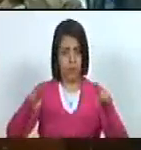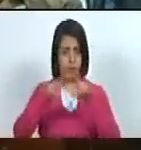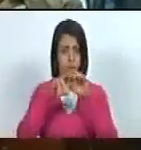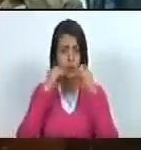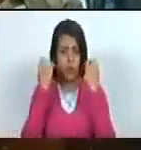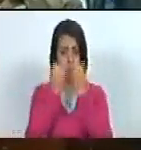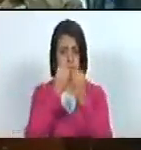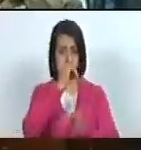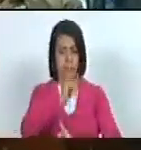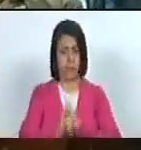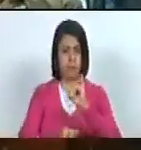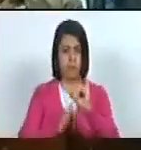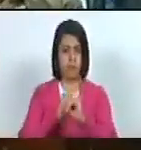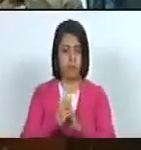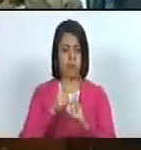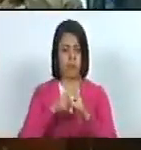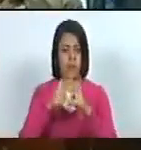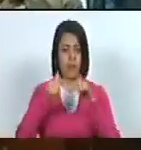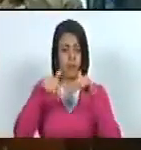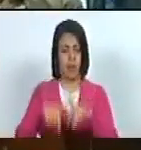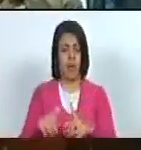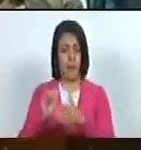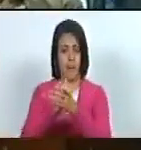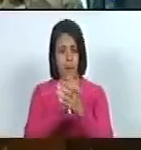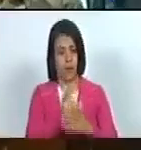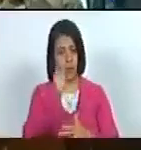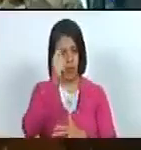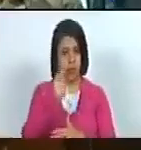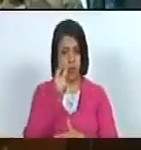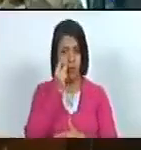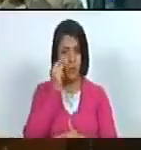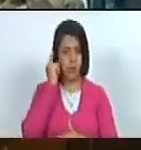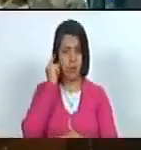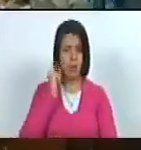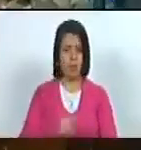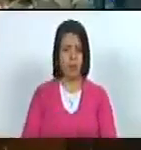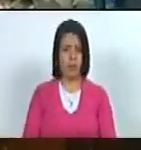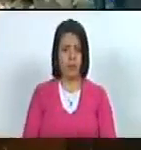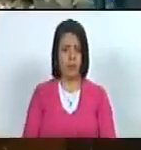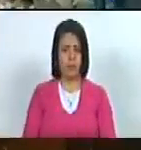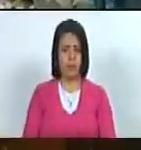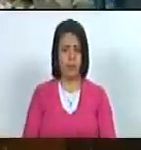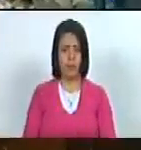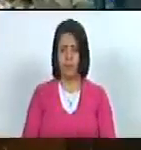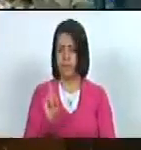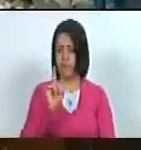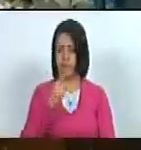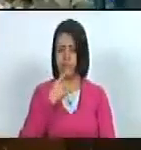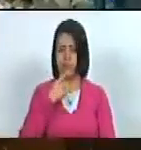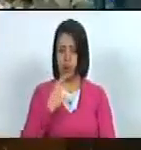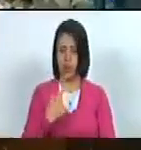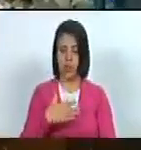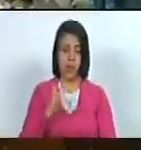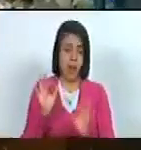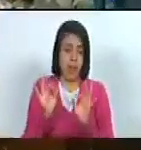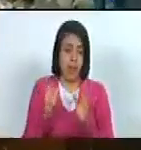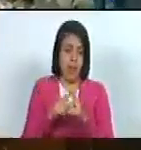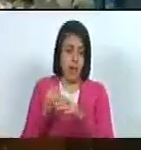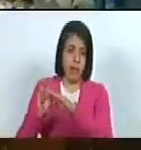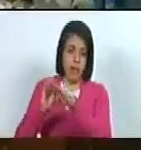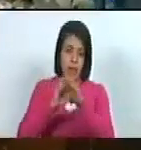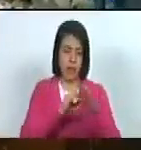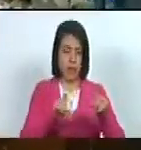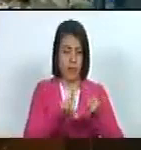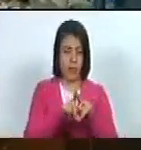organismos internacionales así que compañeros diputados y diputadas no me queda más que convocar como lo